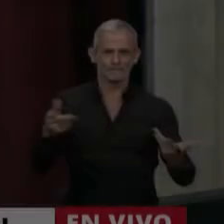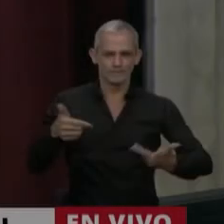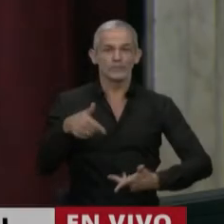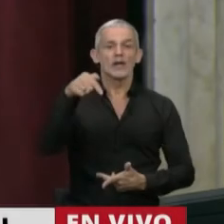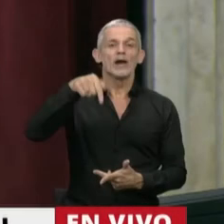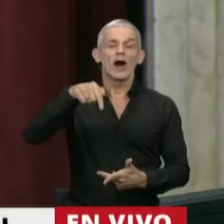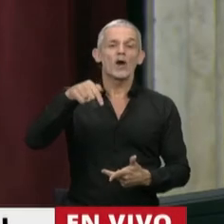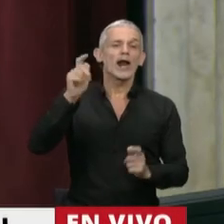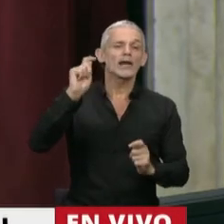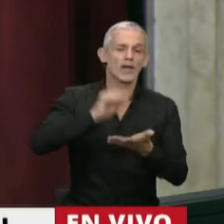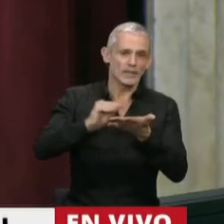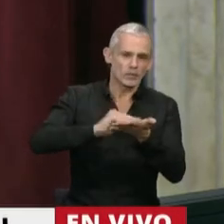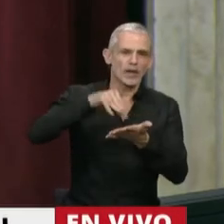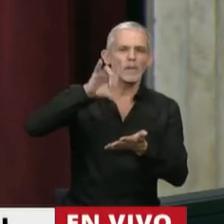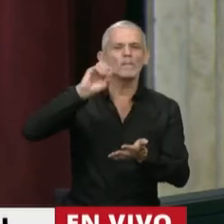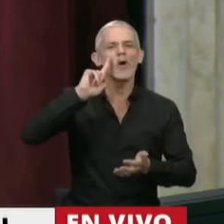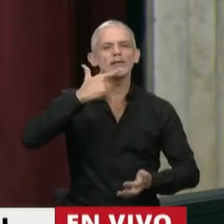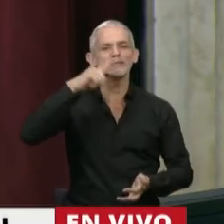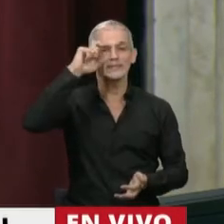Tiene la palabra la diputada Moisés.